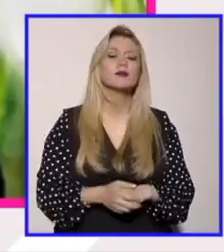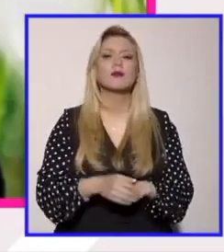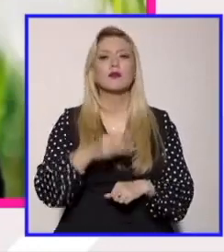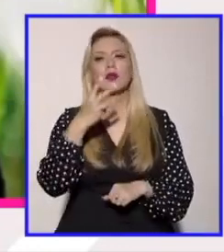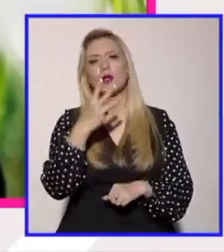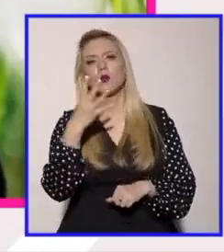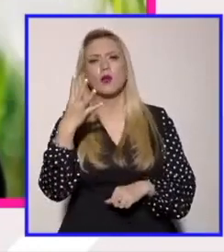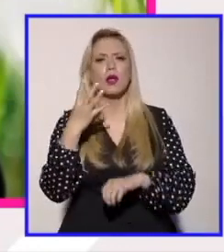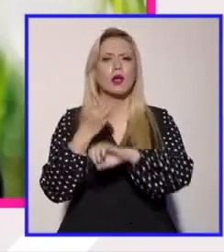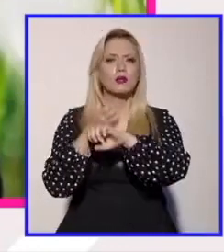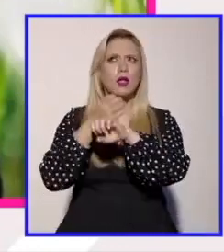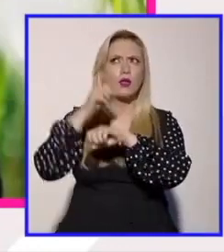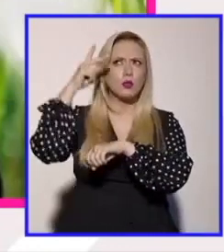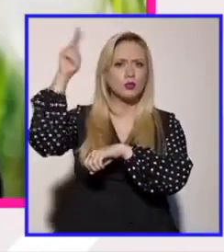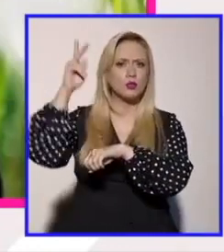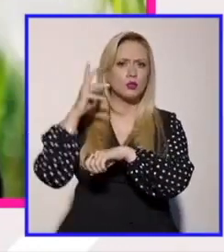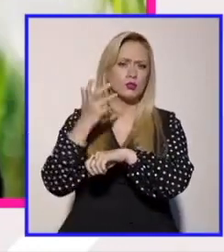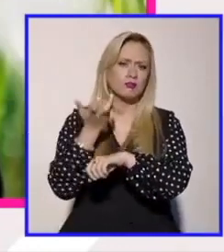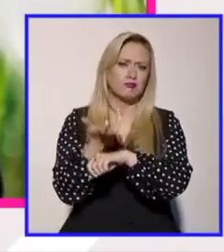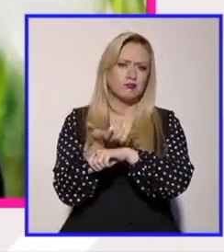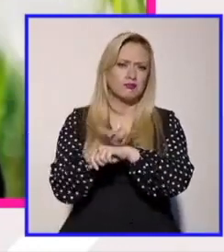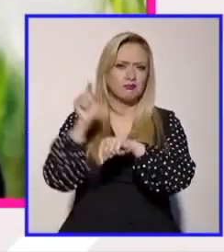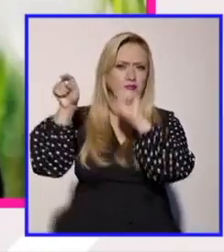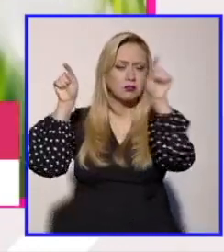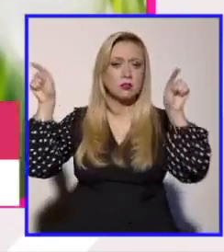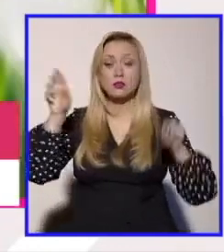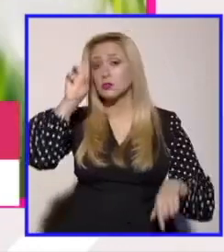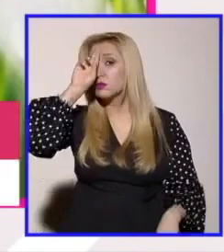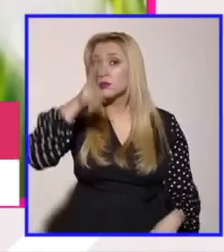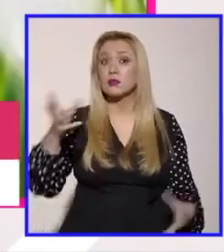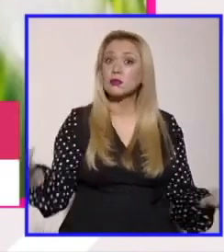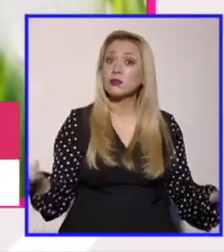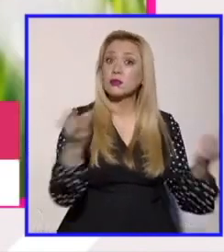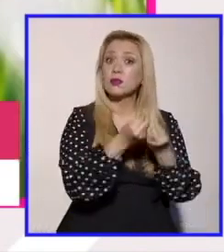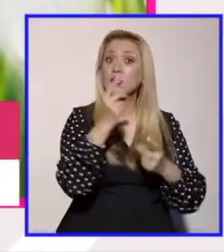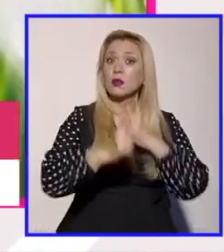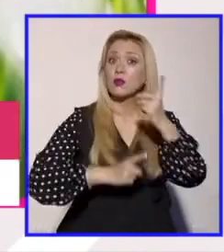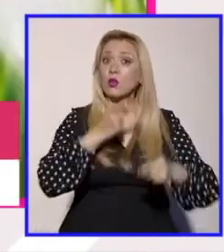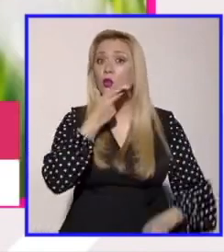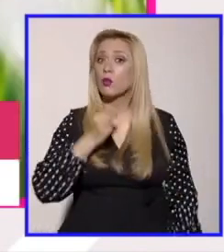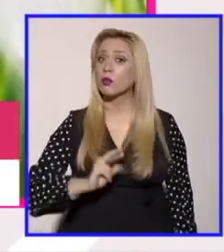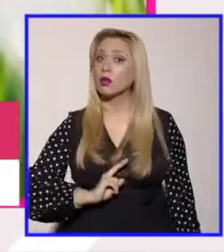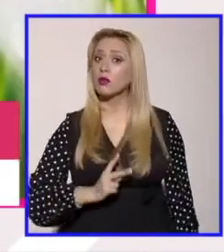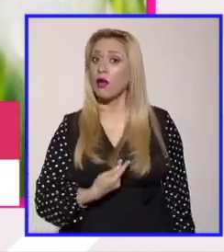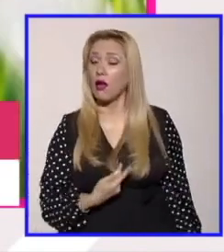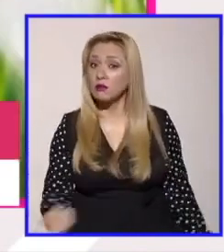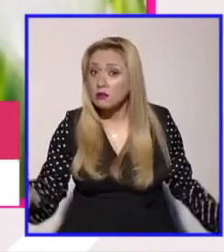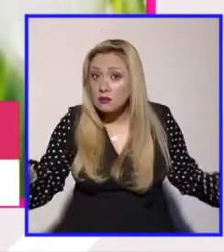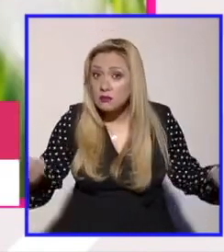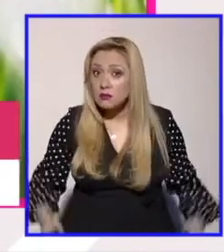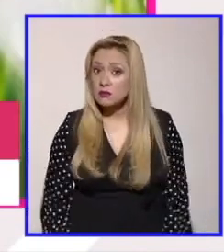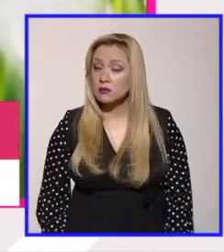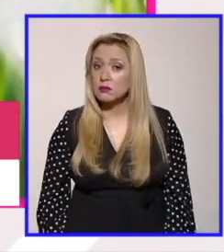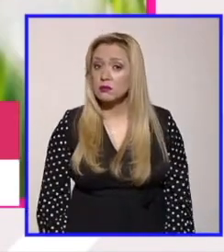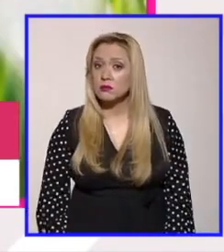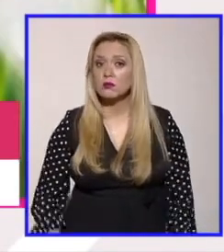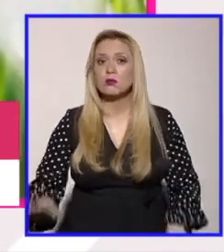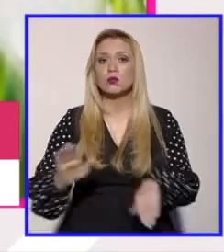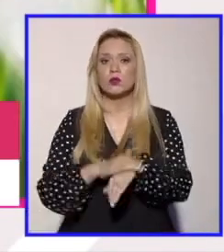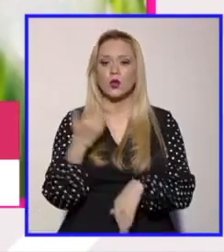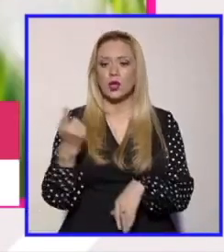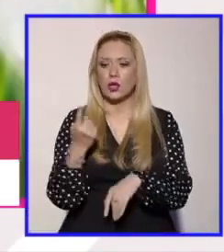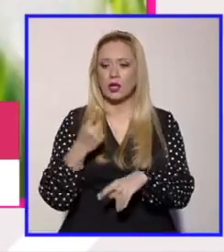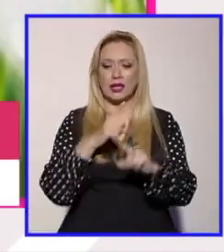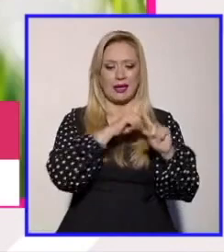cuatro estados que están prohibiendo la participación de hombres trans en el deporte si la cuestión es de de que la testosterona te